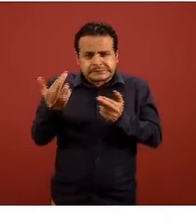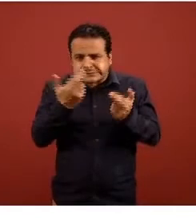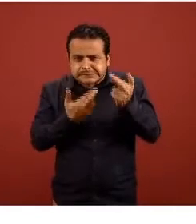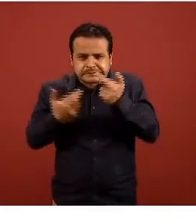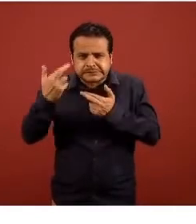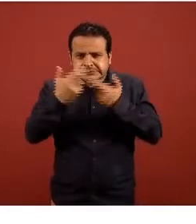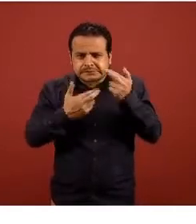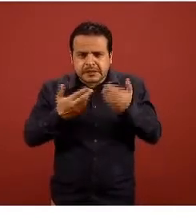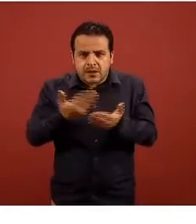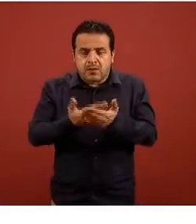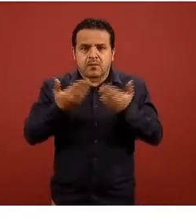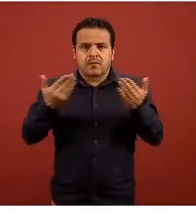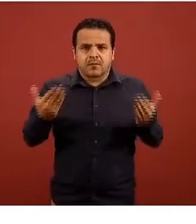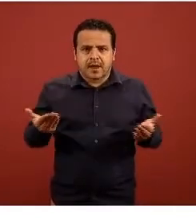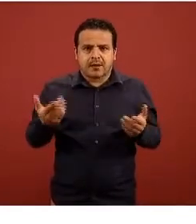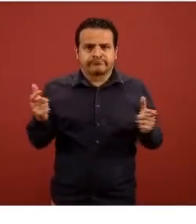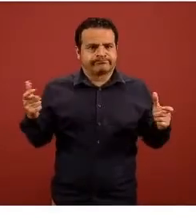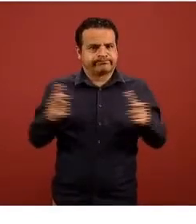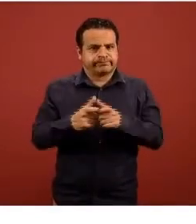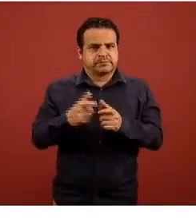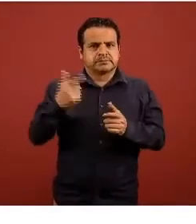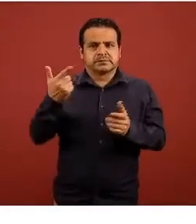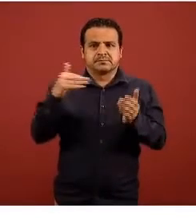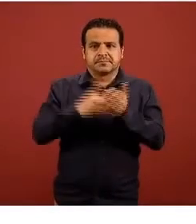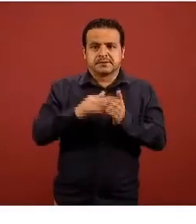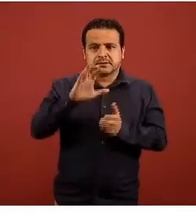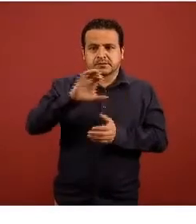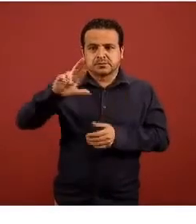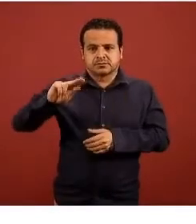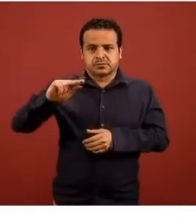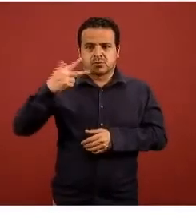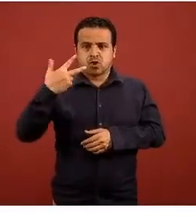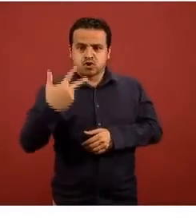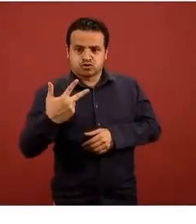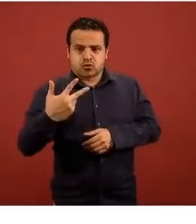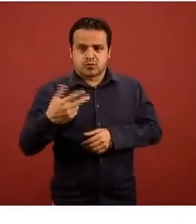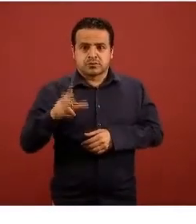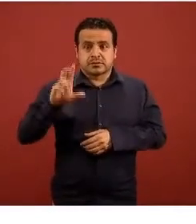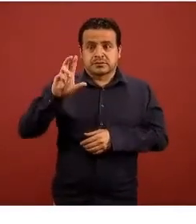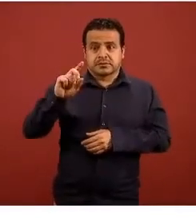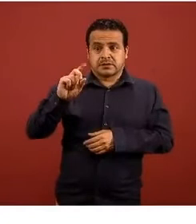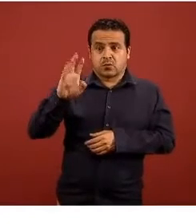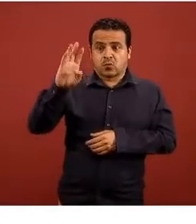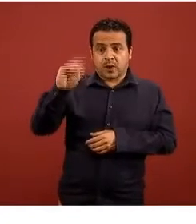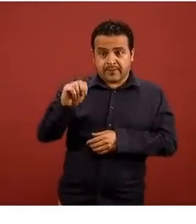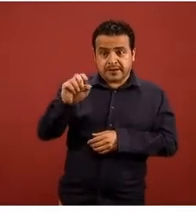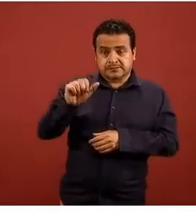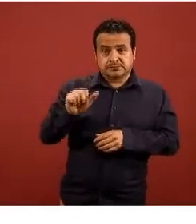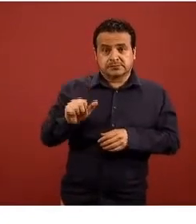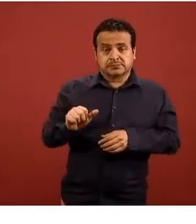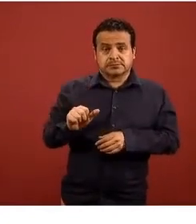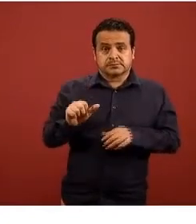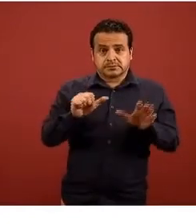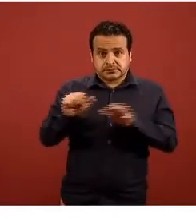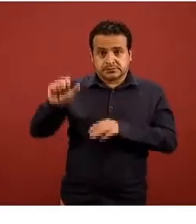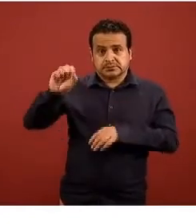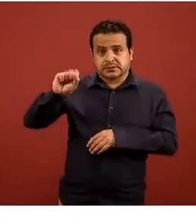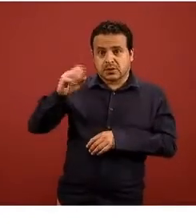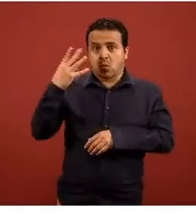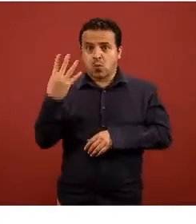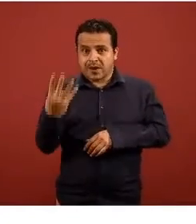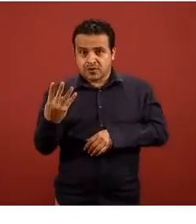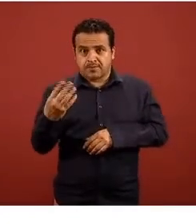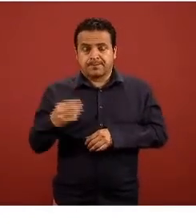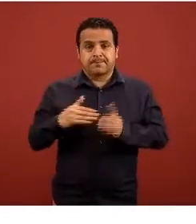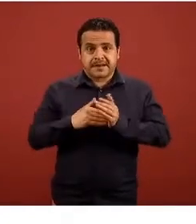.588 en estudio 39.664 las personas que han dado negativa a